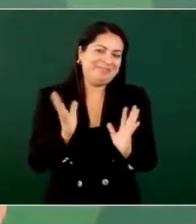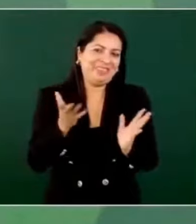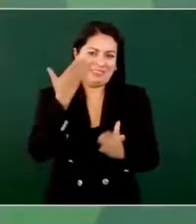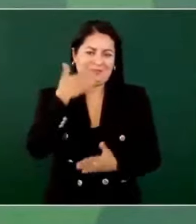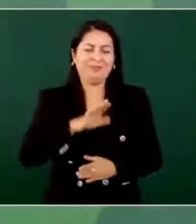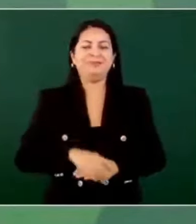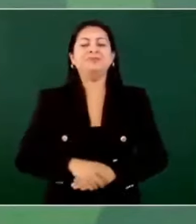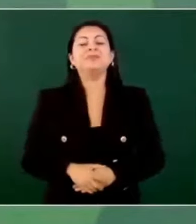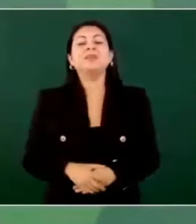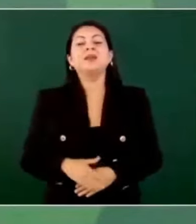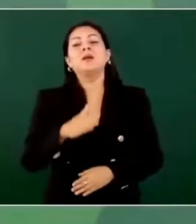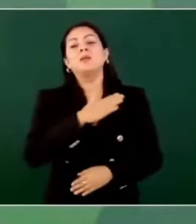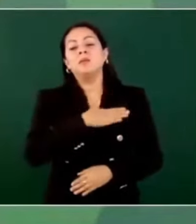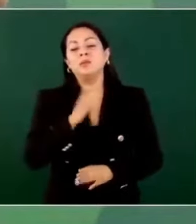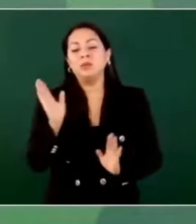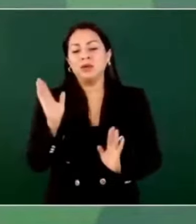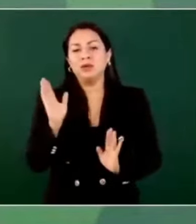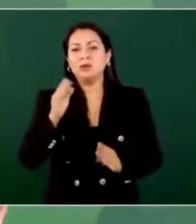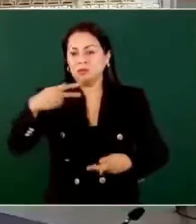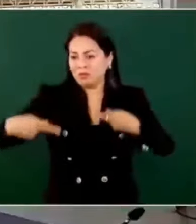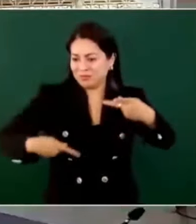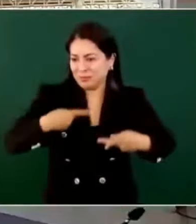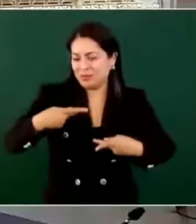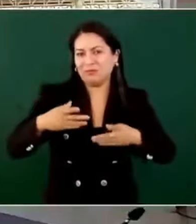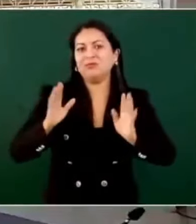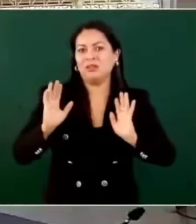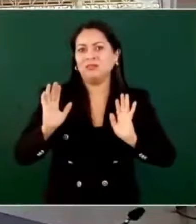bueno, en este caso, como tú me lo estás preguntando,